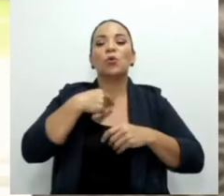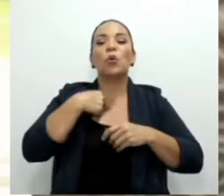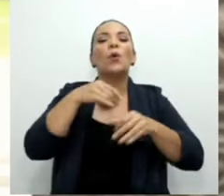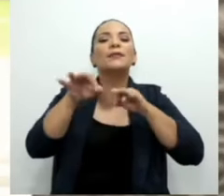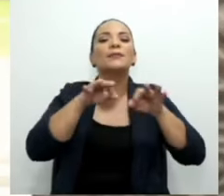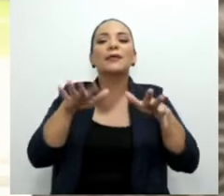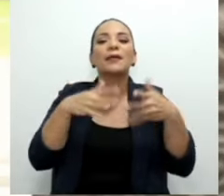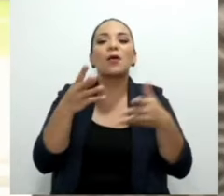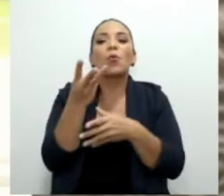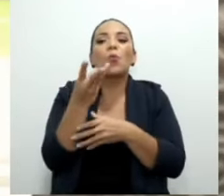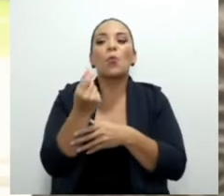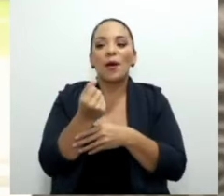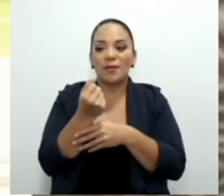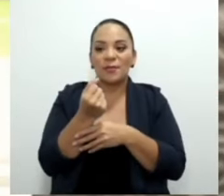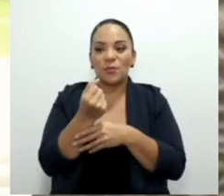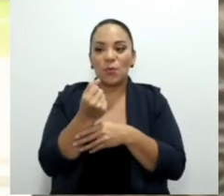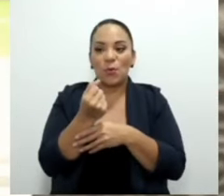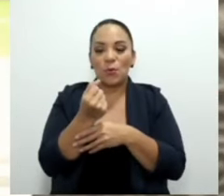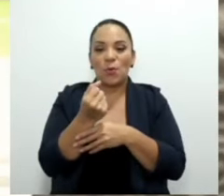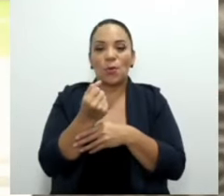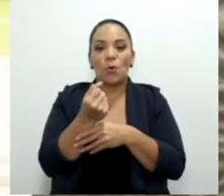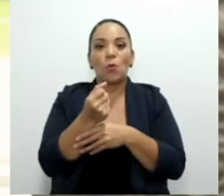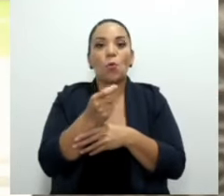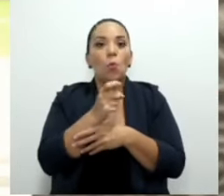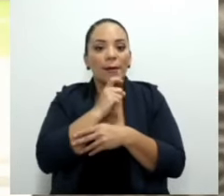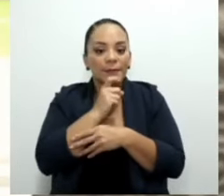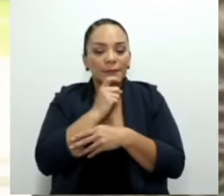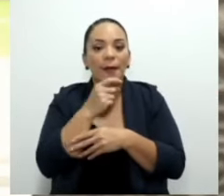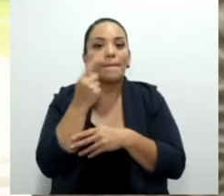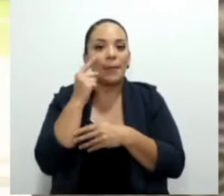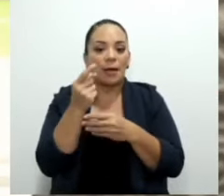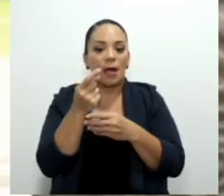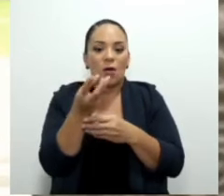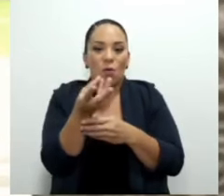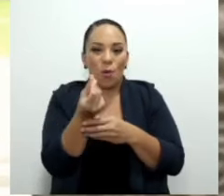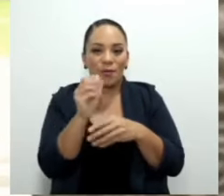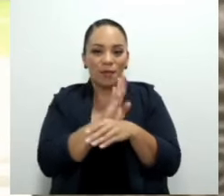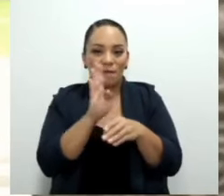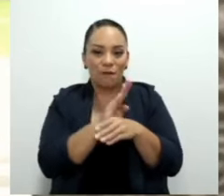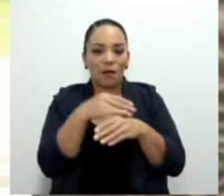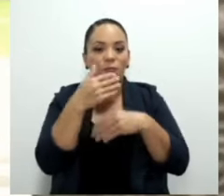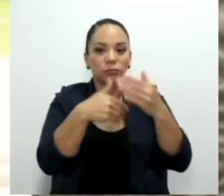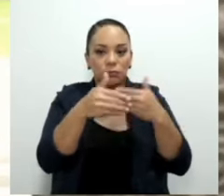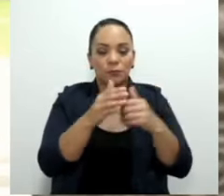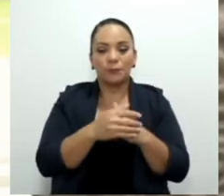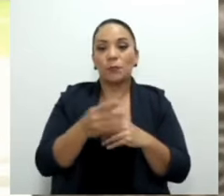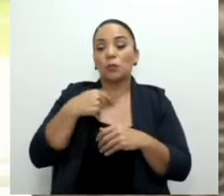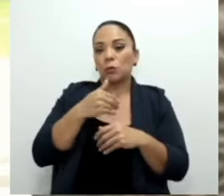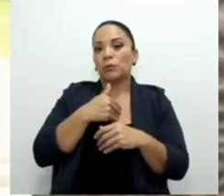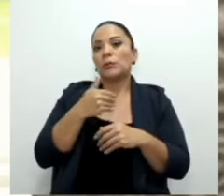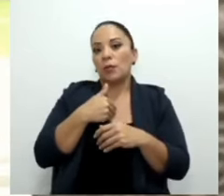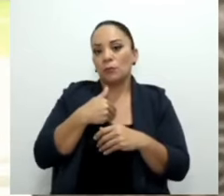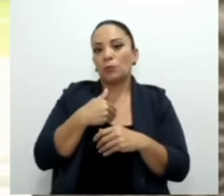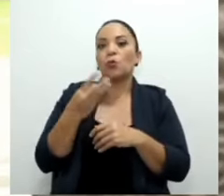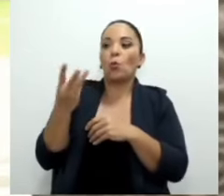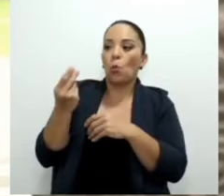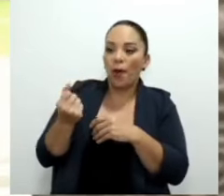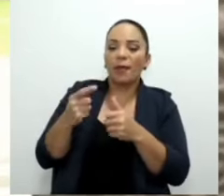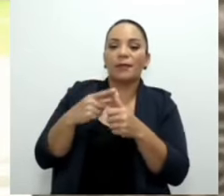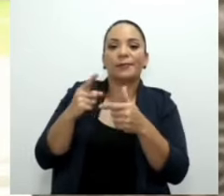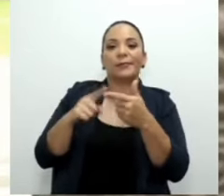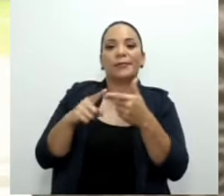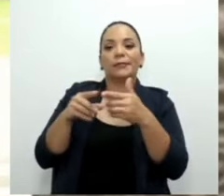cuánto cuesta abrir una cuenta de una persona. Generalmente los bancos tenemos costos asociados, el personal, el